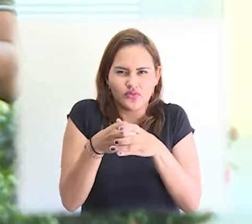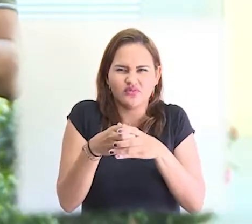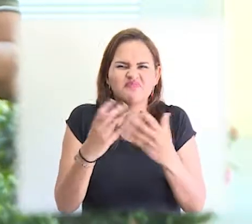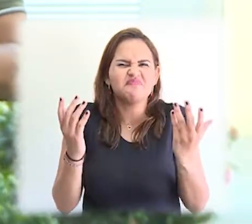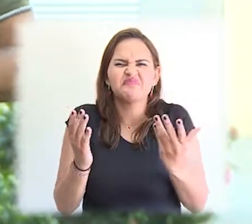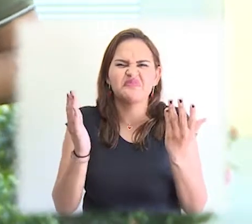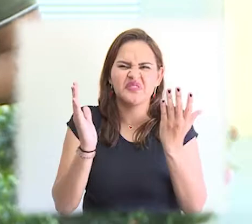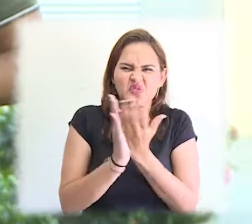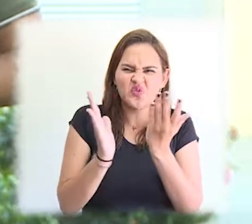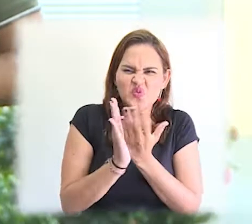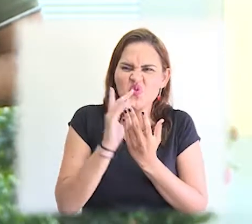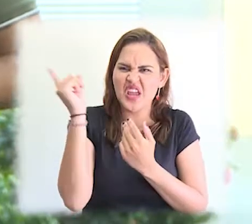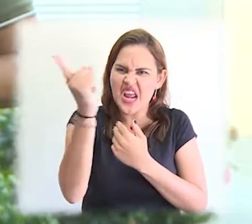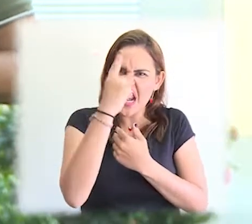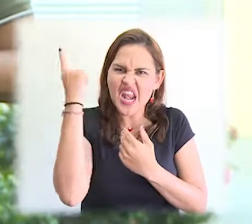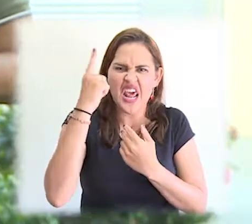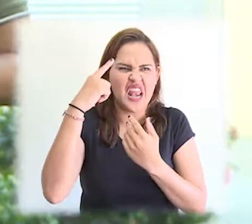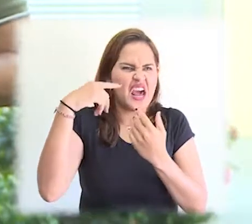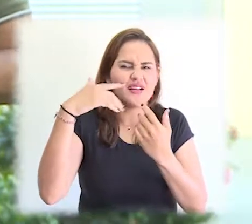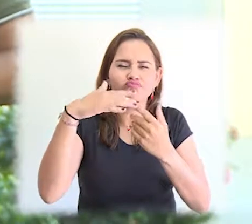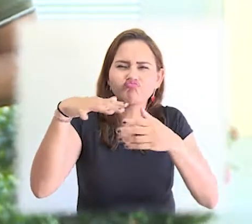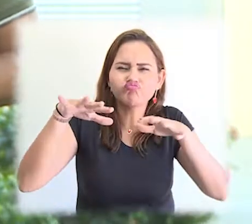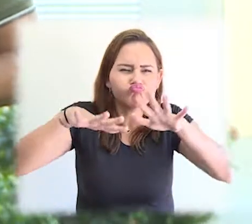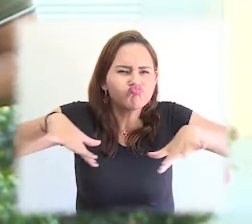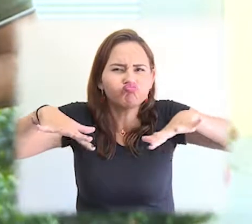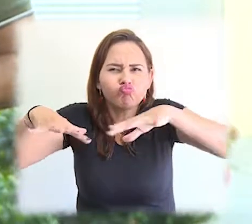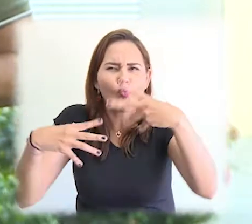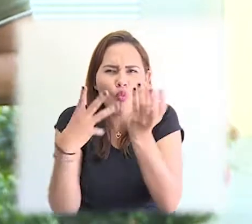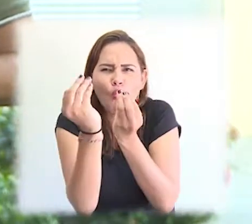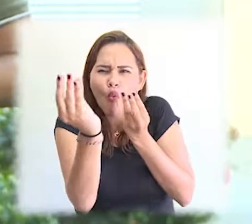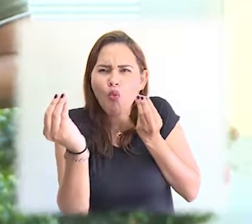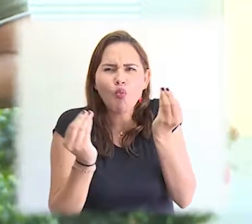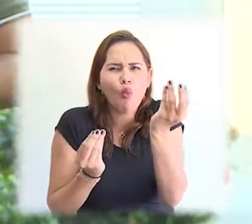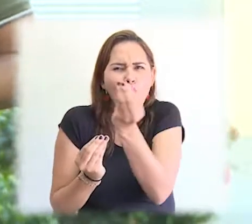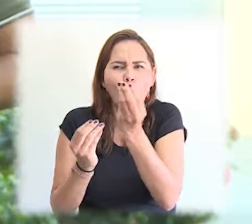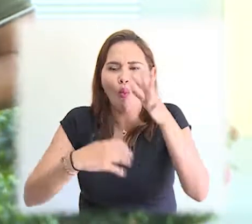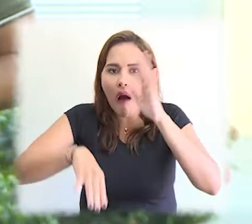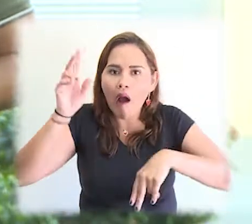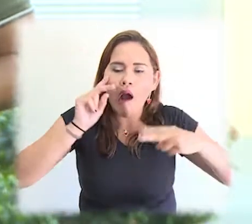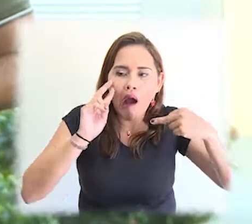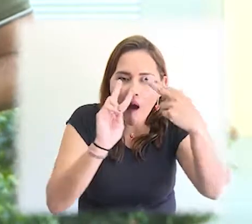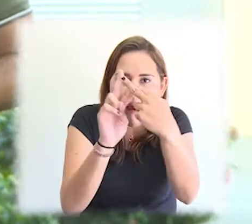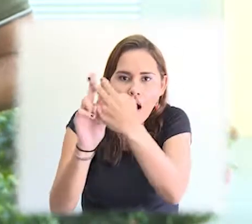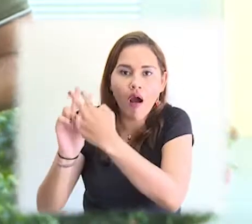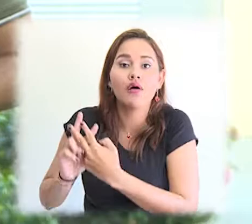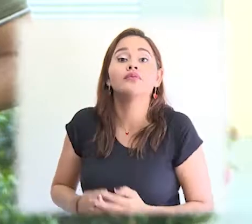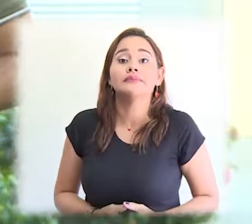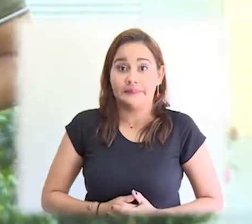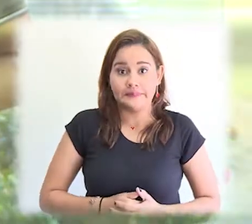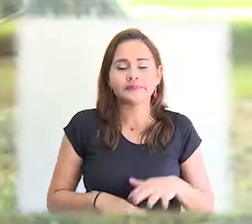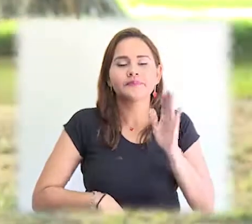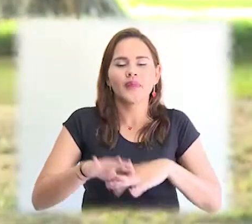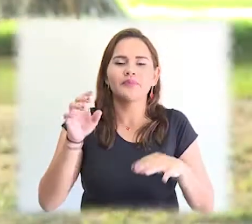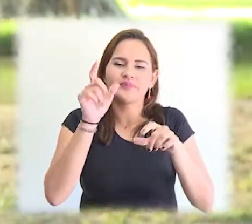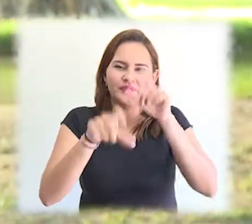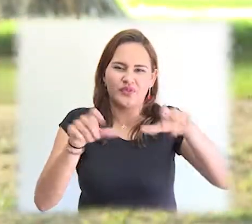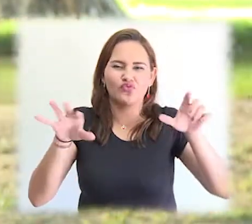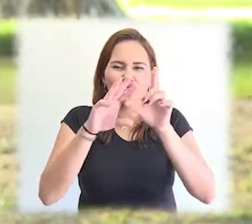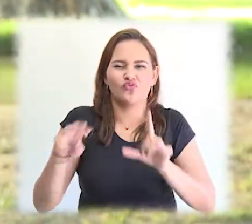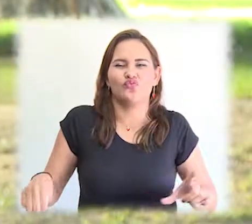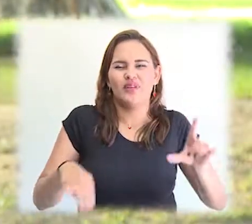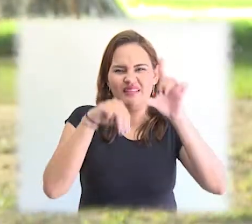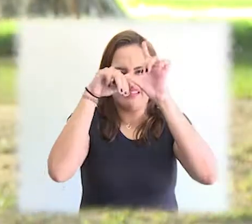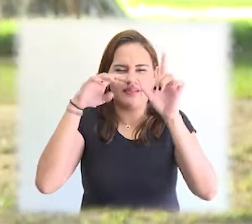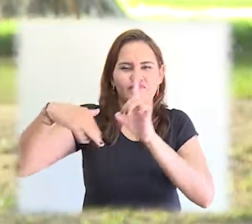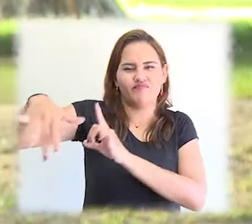En Unimagdalena se desarrolló el decimosegundo encuentro nacional de la Asociación Colombiana de Estudios Urbanos y Regionales. Estudiantes del